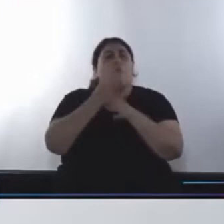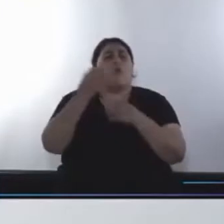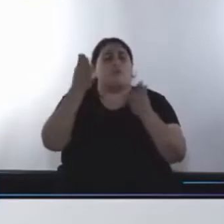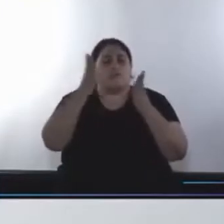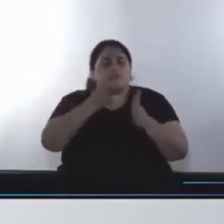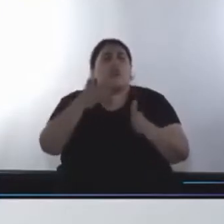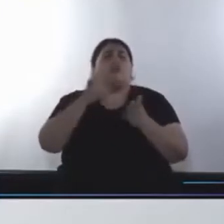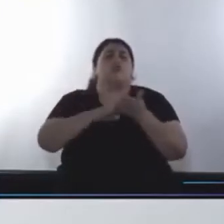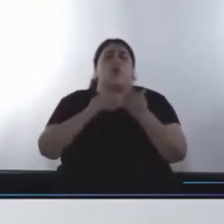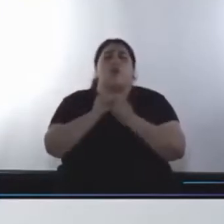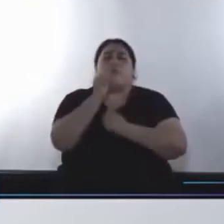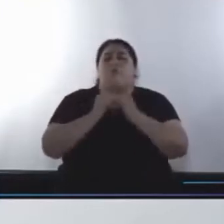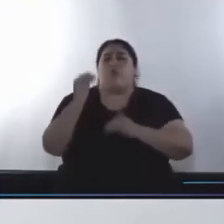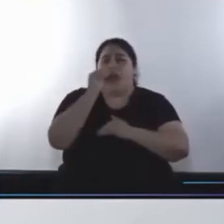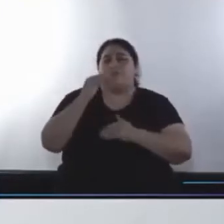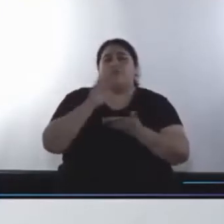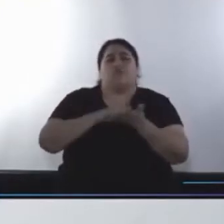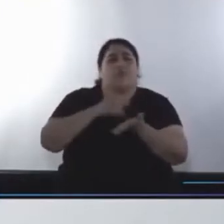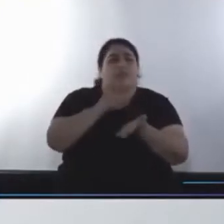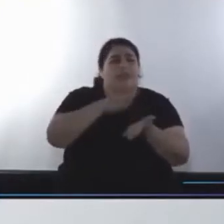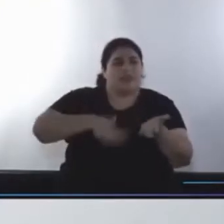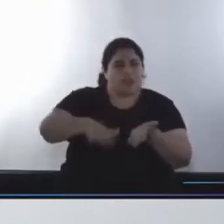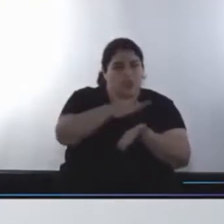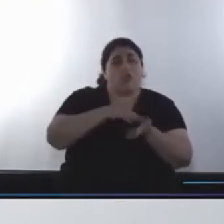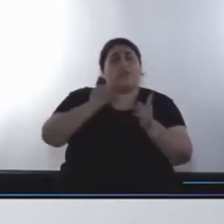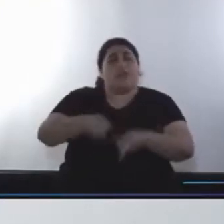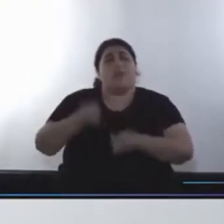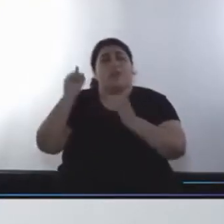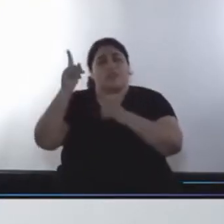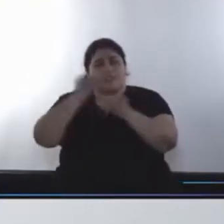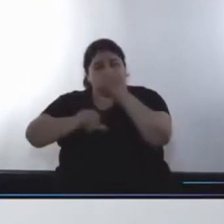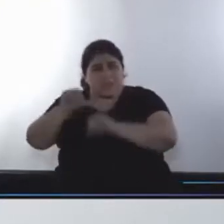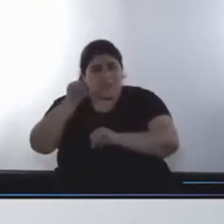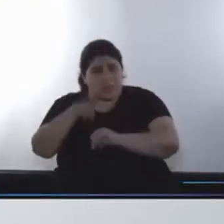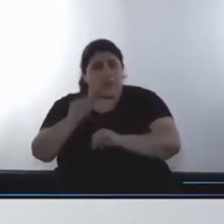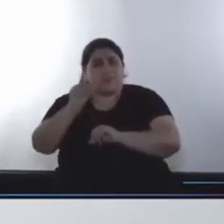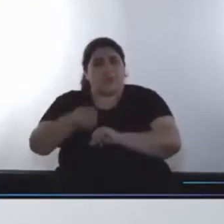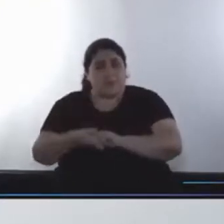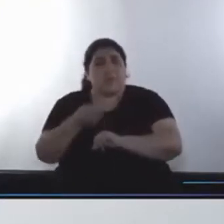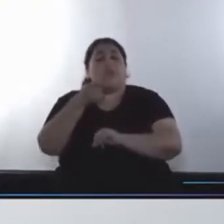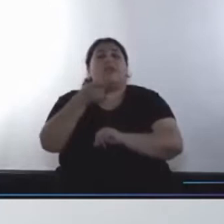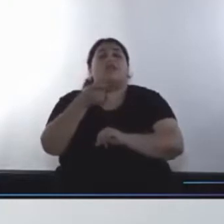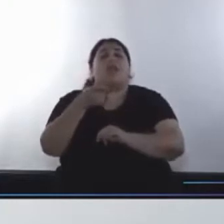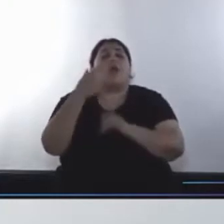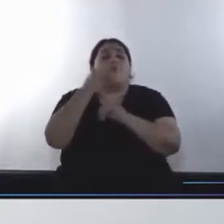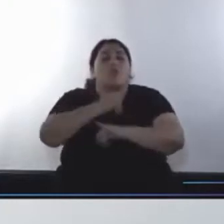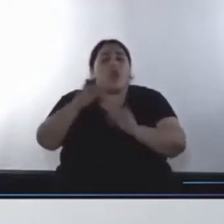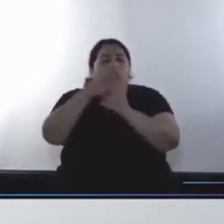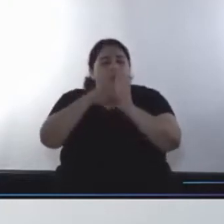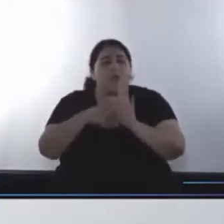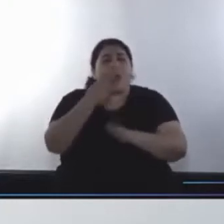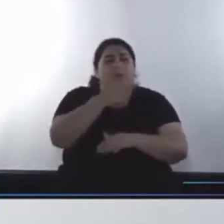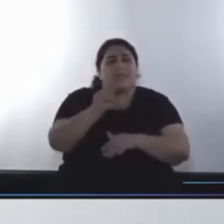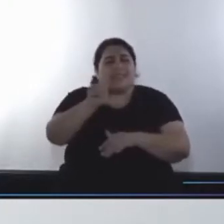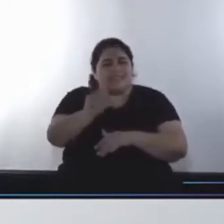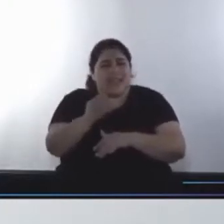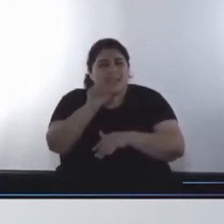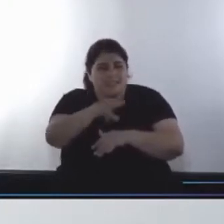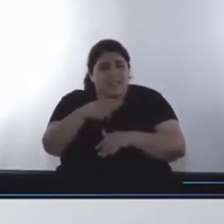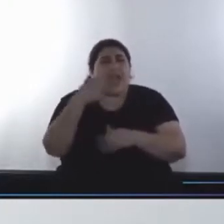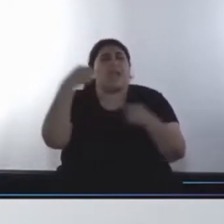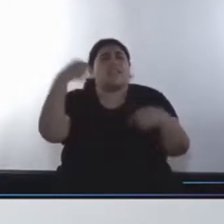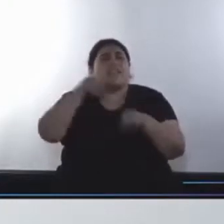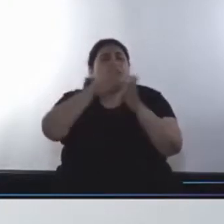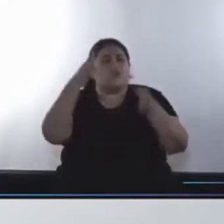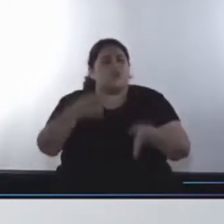posgrado en Ciencias del Territorio, y donde además es docente e investigador. Es director del programa Ciudades 2030 y en esa institución